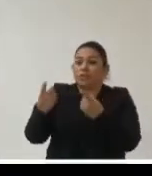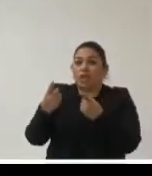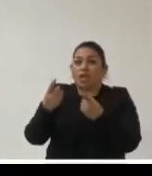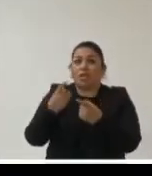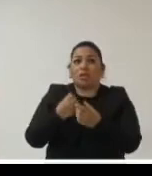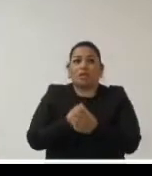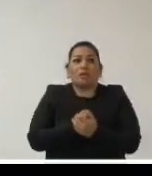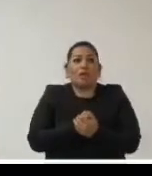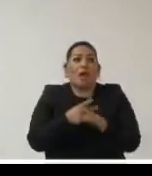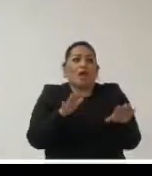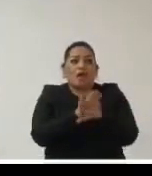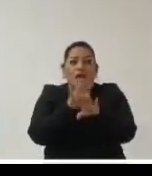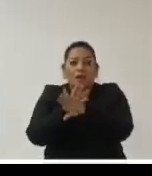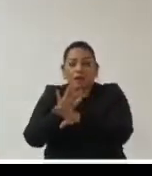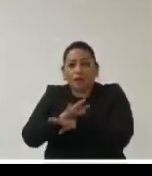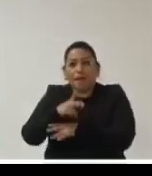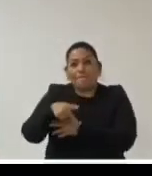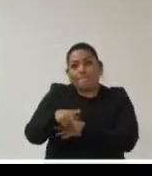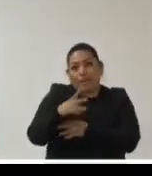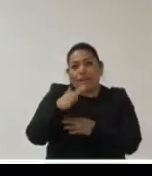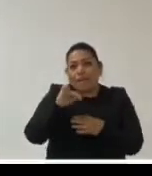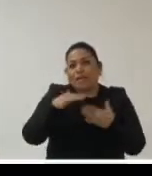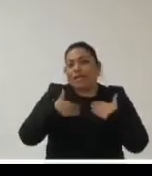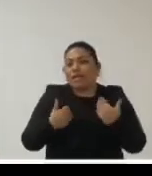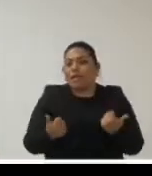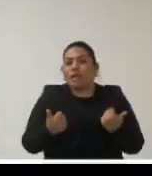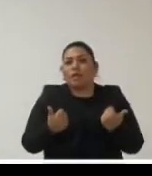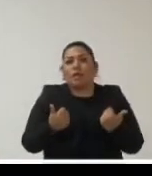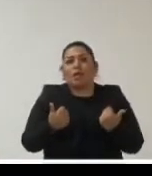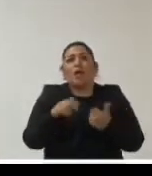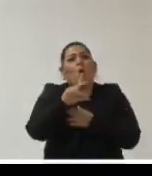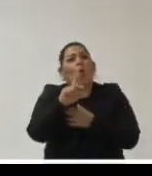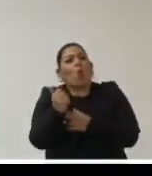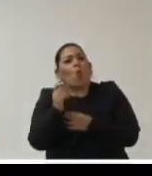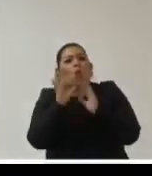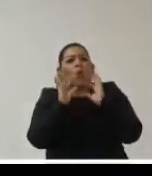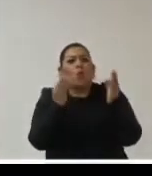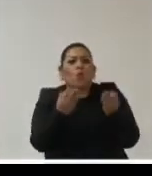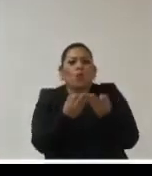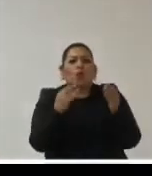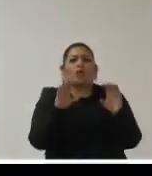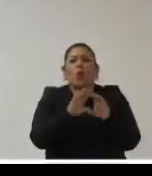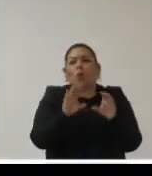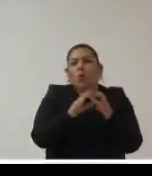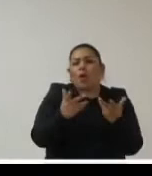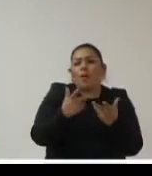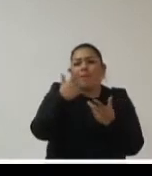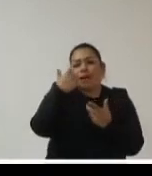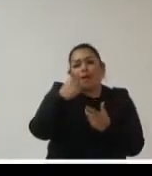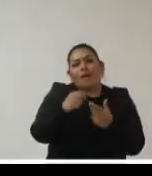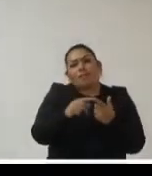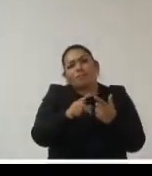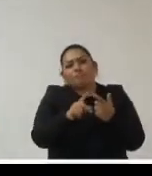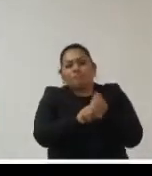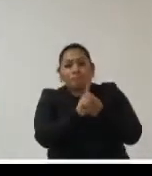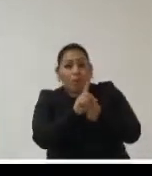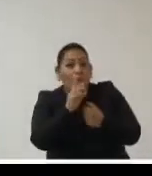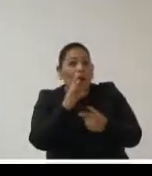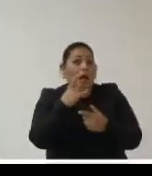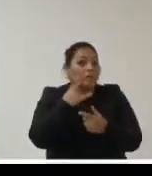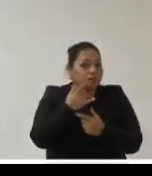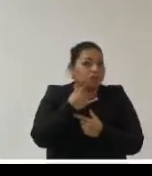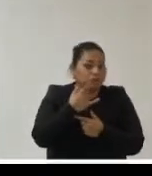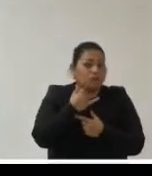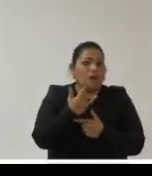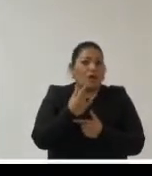situaciones que son cambiantes pero también entendemos que hay otros elementos u otros riesgos u otros desafíos para la institucionalidad en este